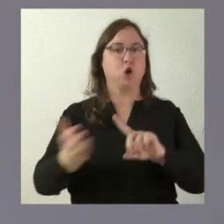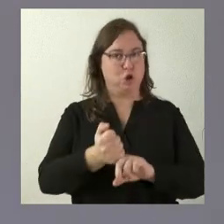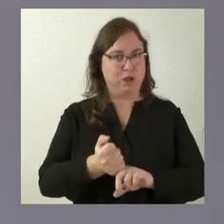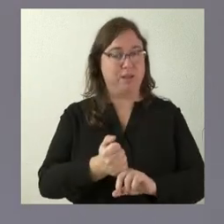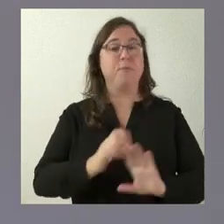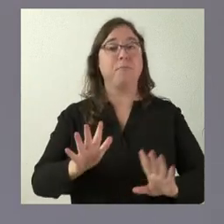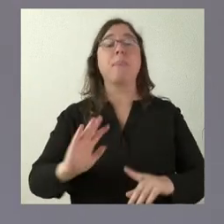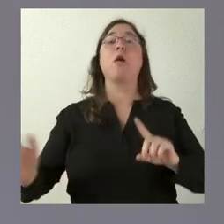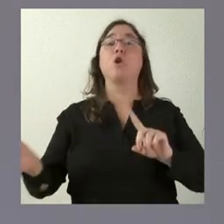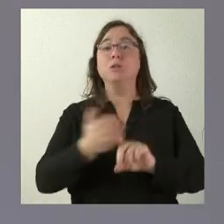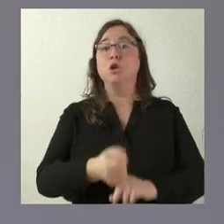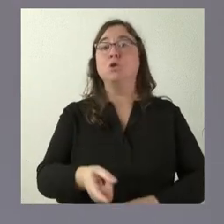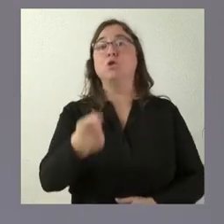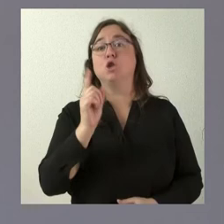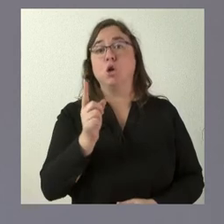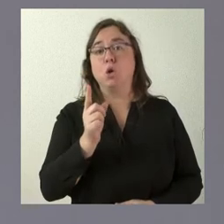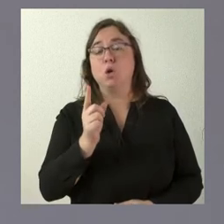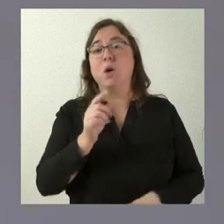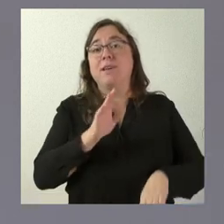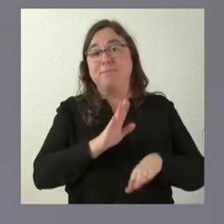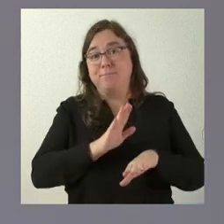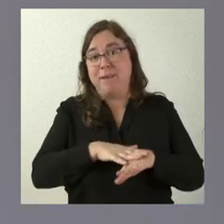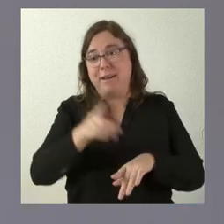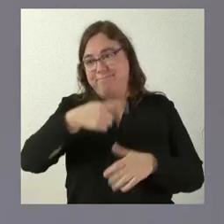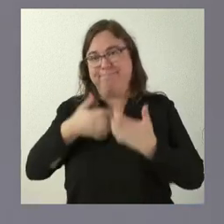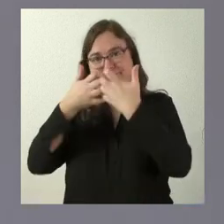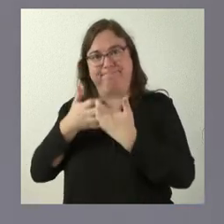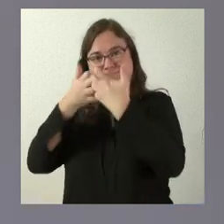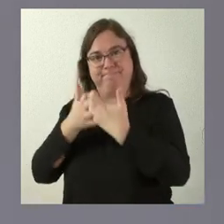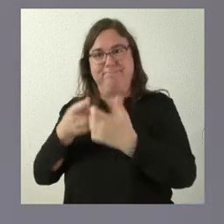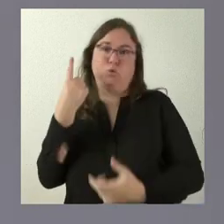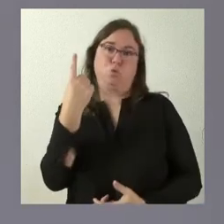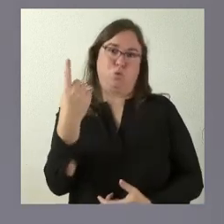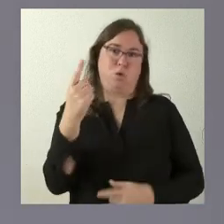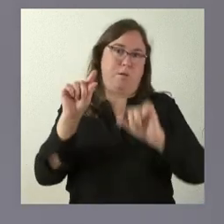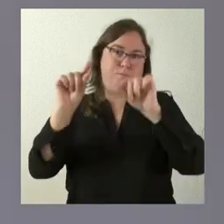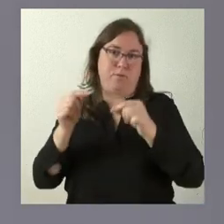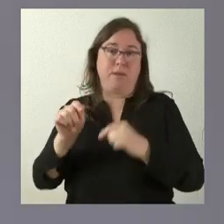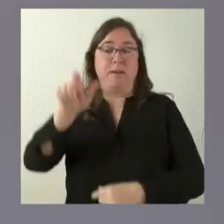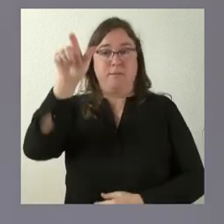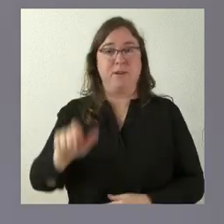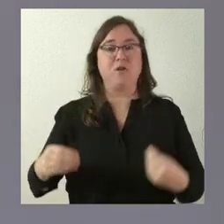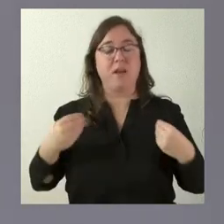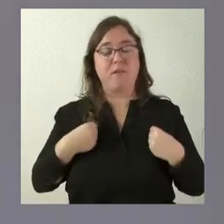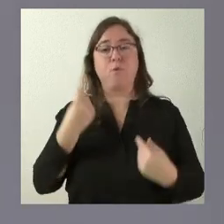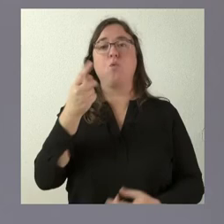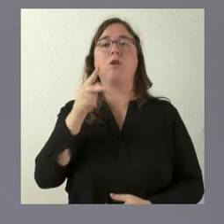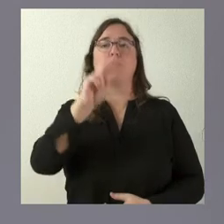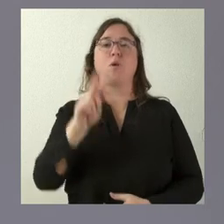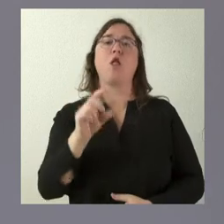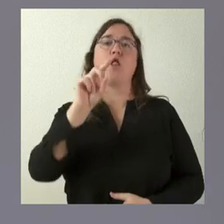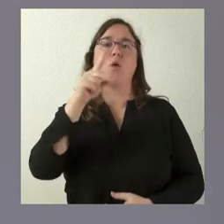naturalmente se ha conseguido solo para quien lo peleábamos, que era para la provincia que tiene menos de 12,5 habitantes